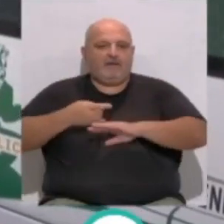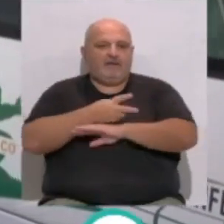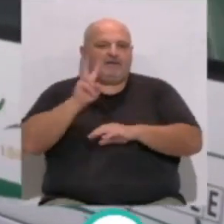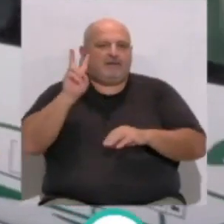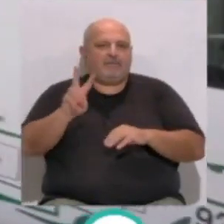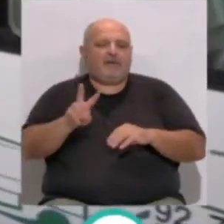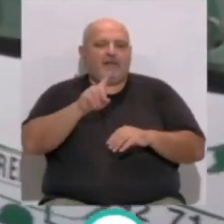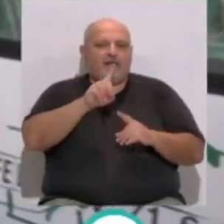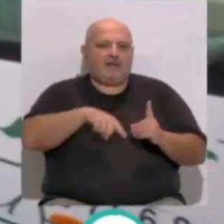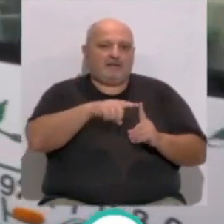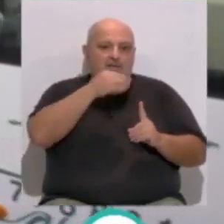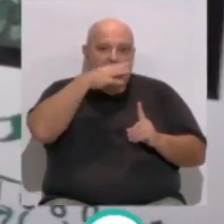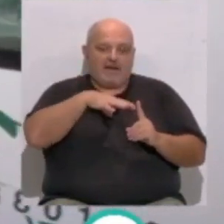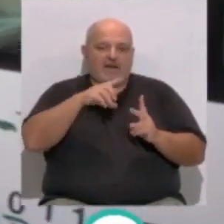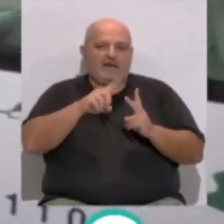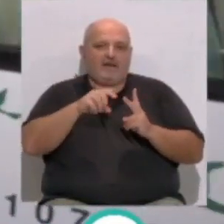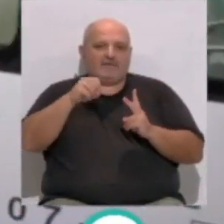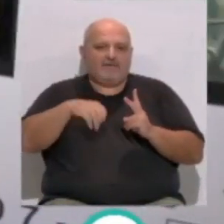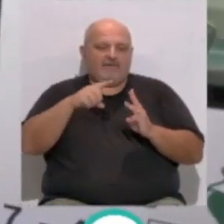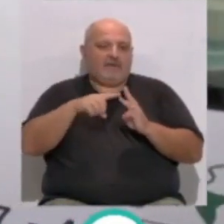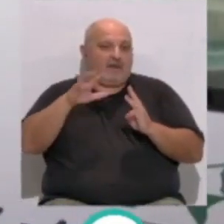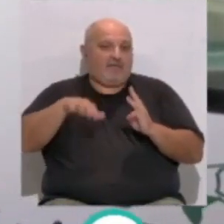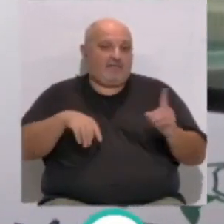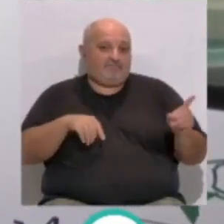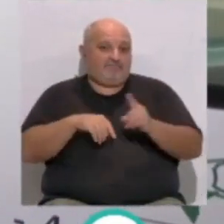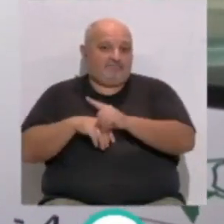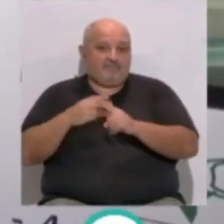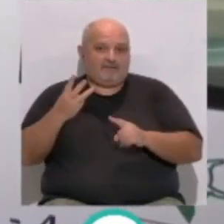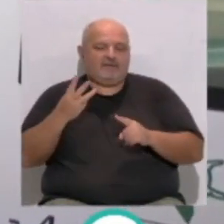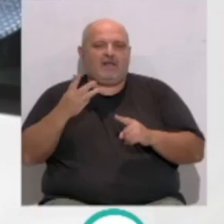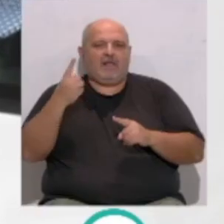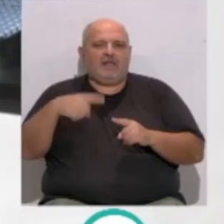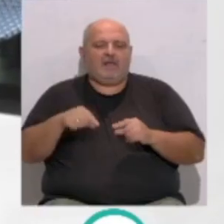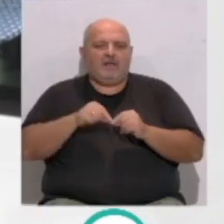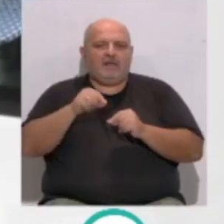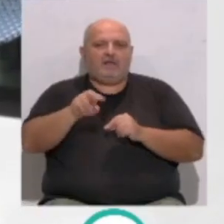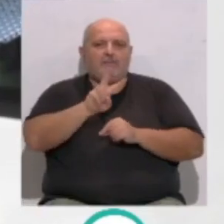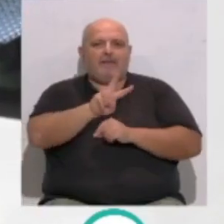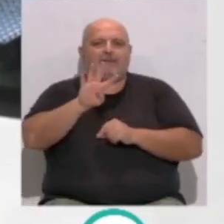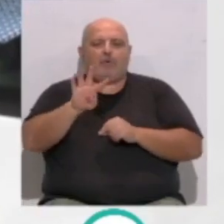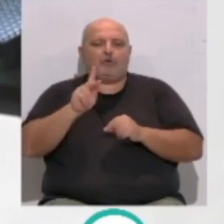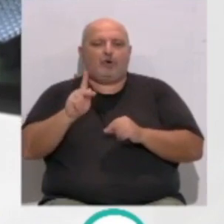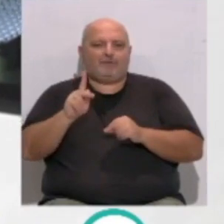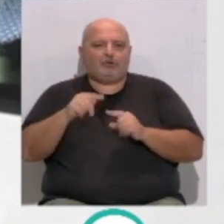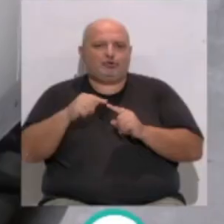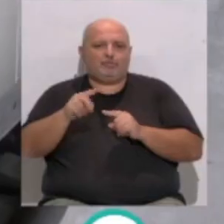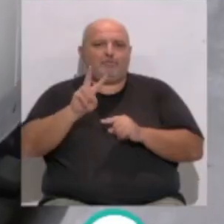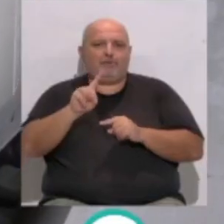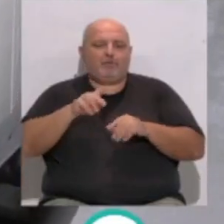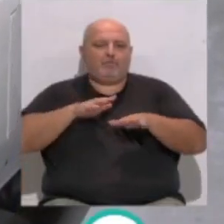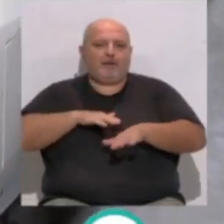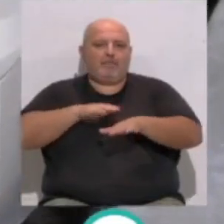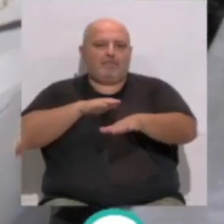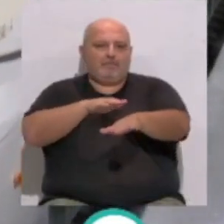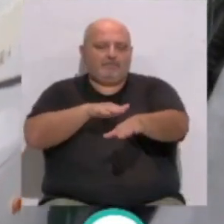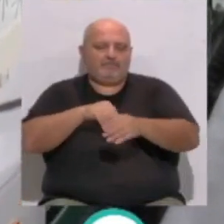conecta los municipios de Chiclana de la Frontera, San Fernando y Cádiz consta de un trazado de 24 kilómetros con 21 estaciones y